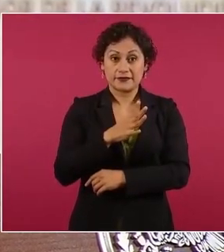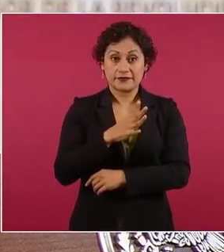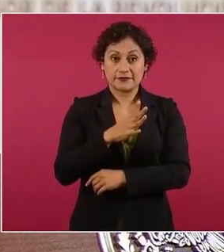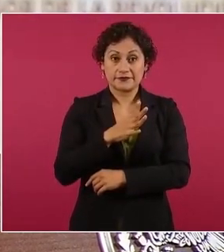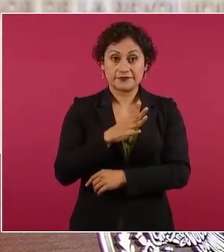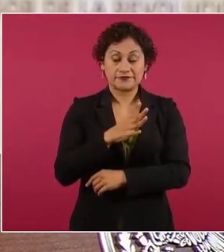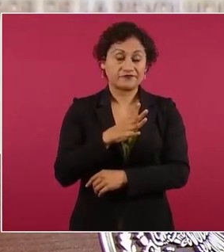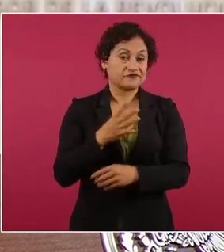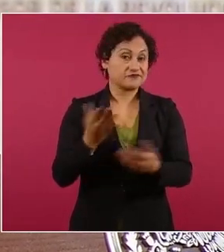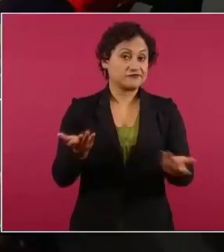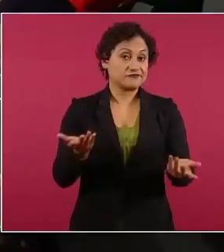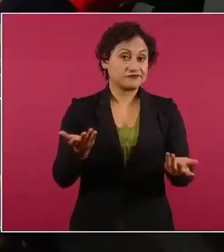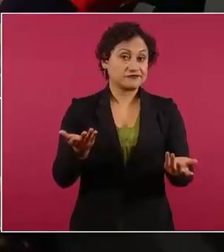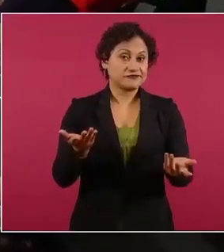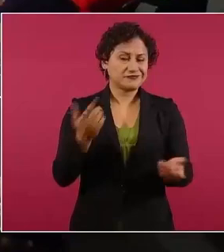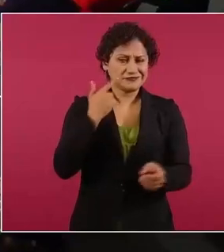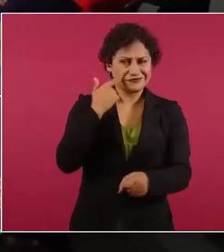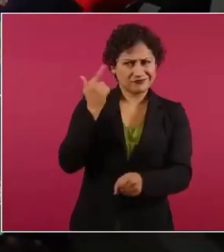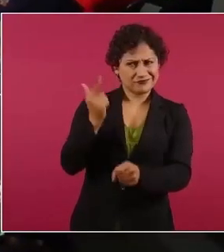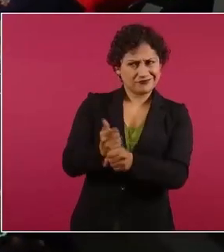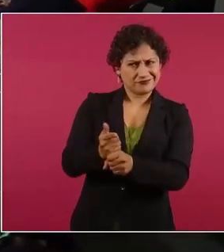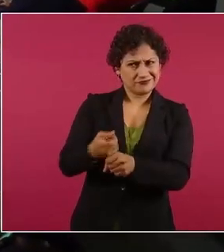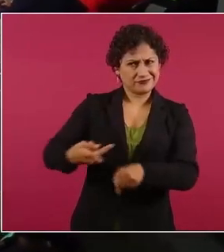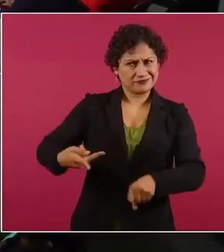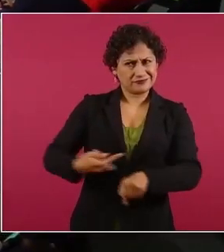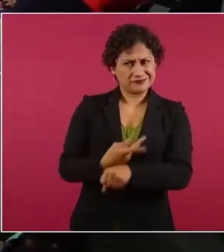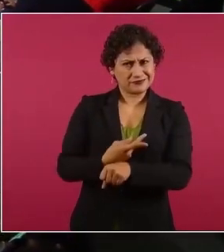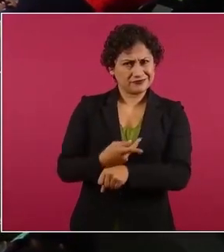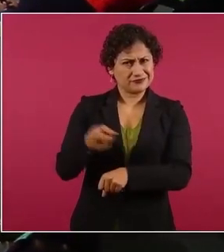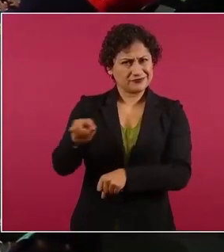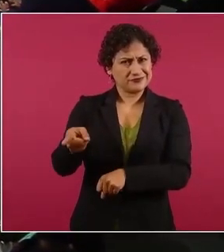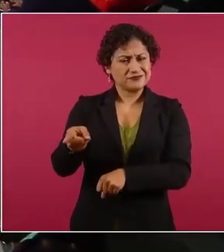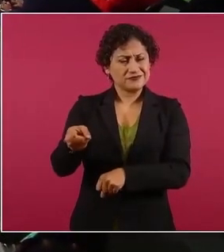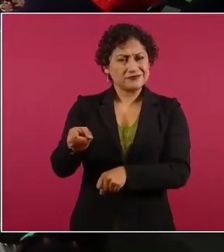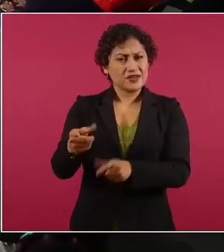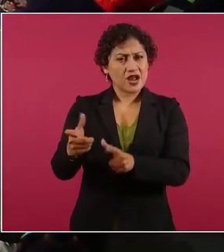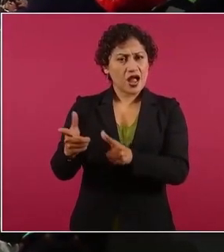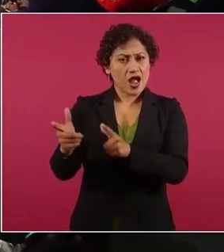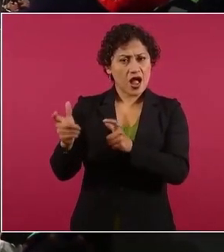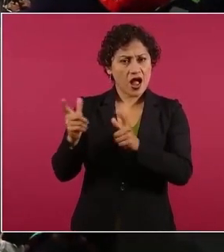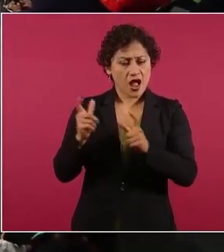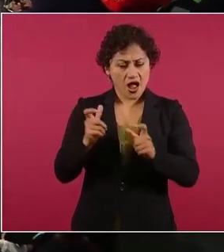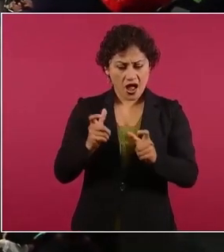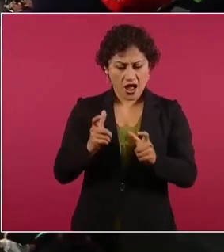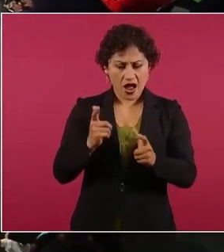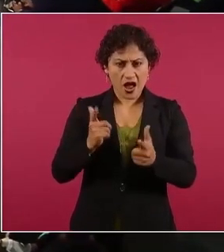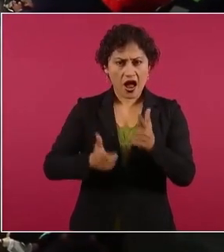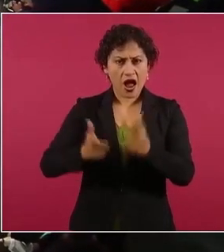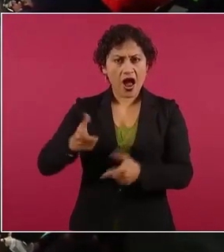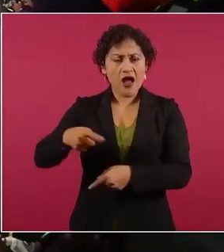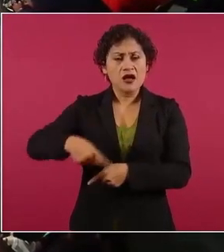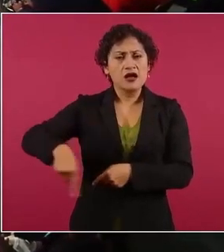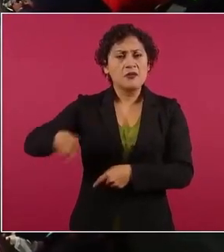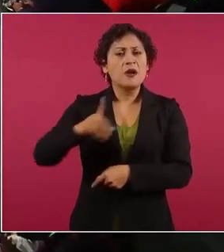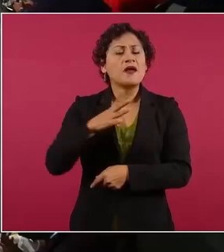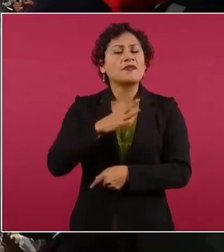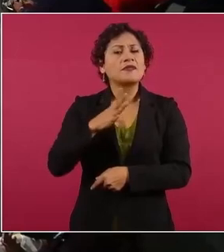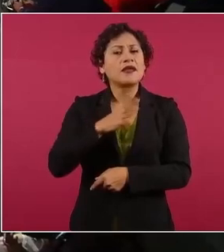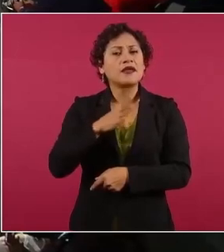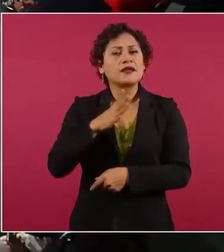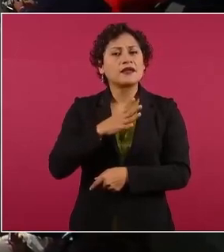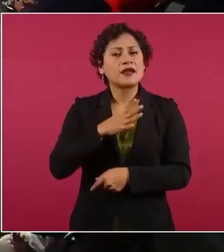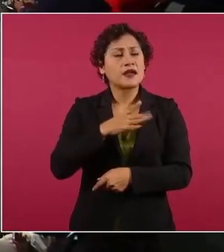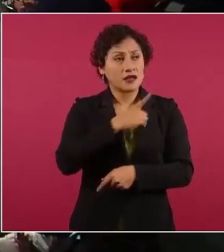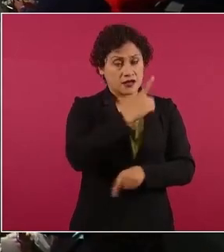tienen armamentos que entran de contrabando que compran en Estados